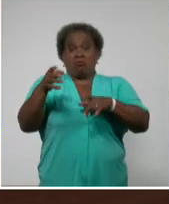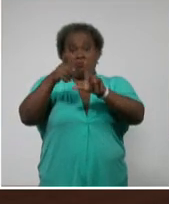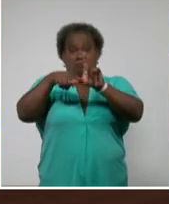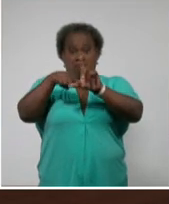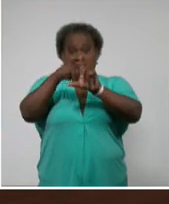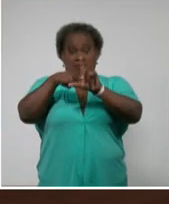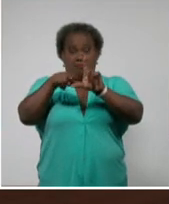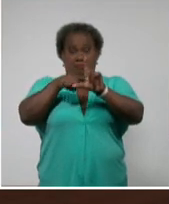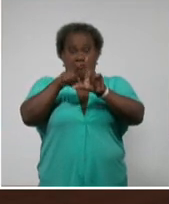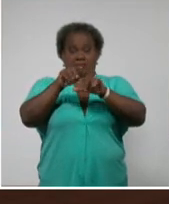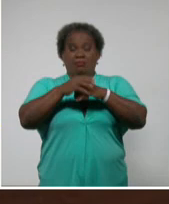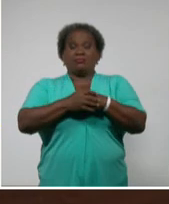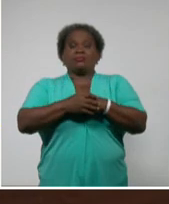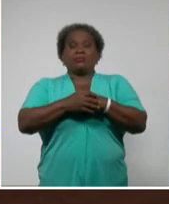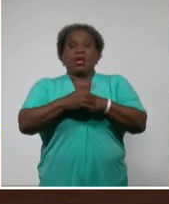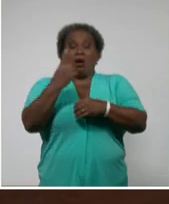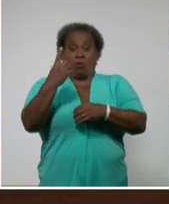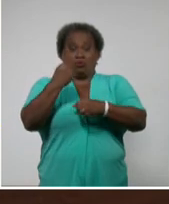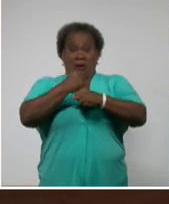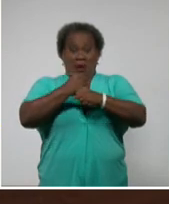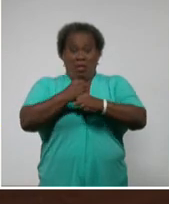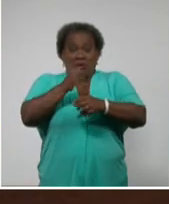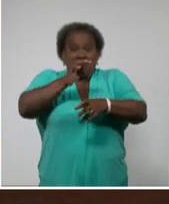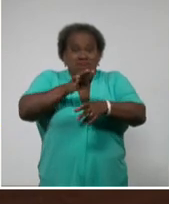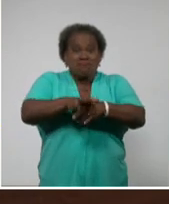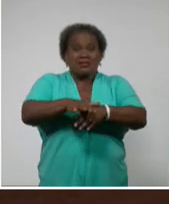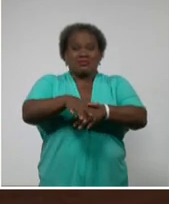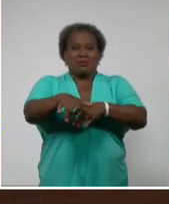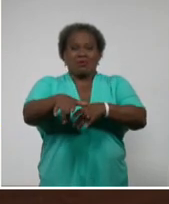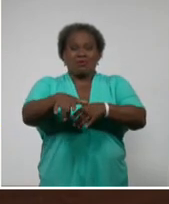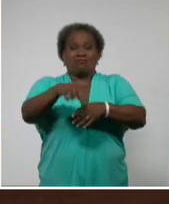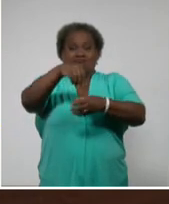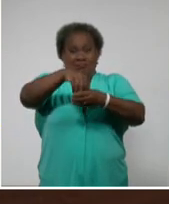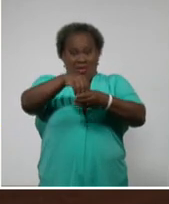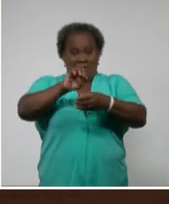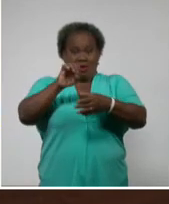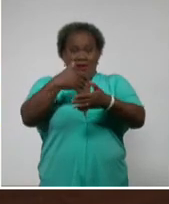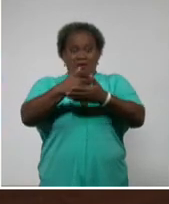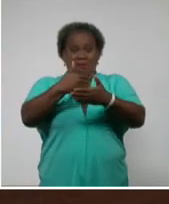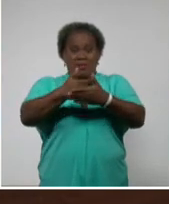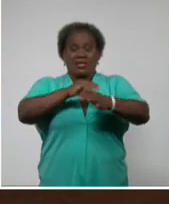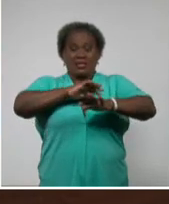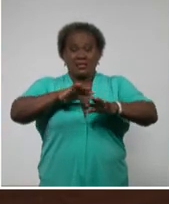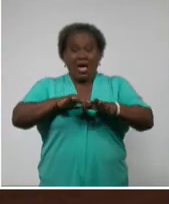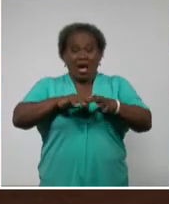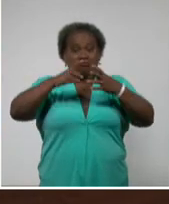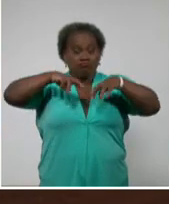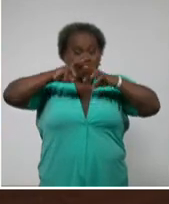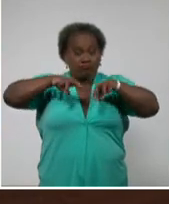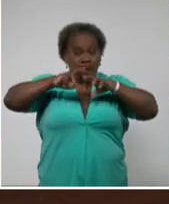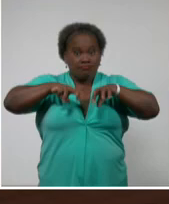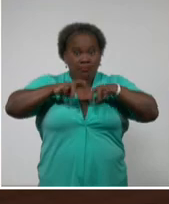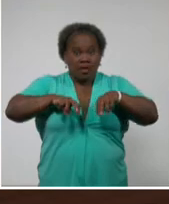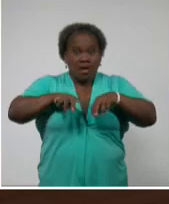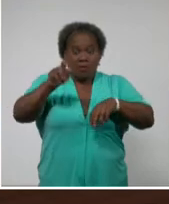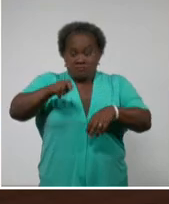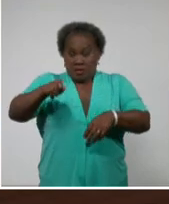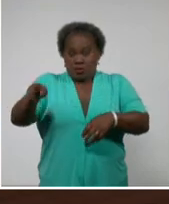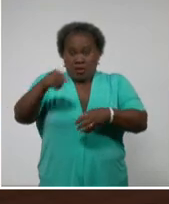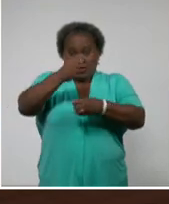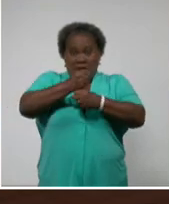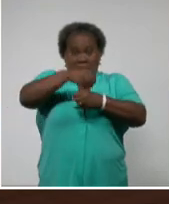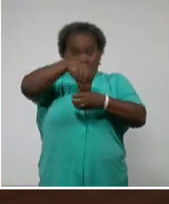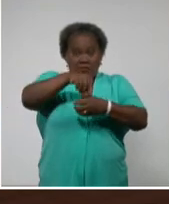también a partir de un trabajador de esta empresa, ya están estudiados todas las personas de ahí, los